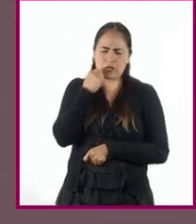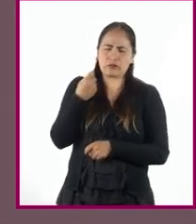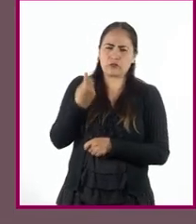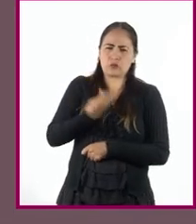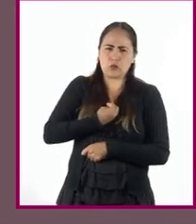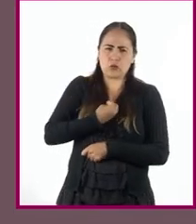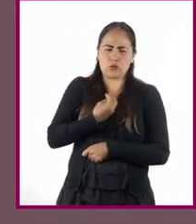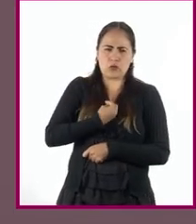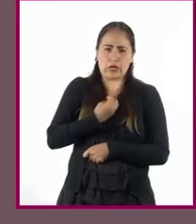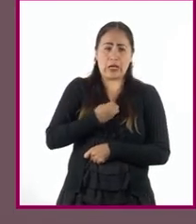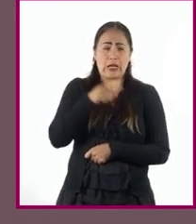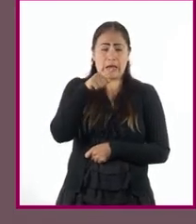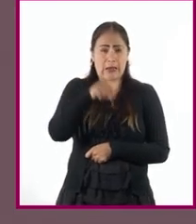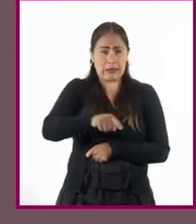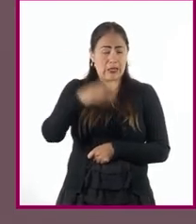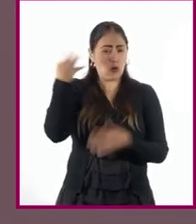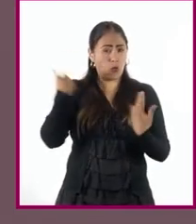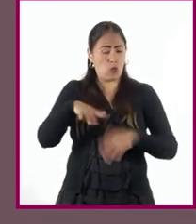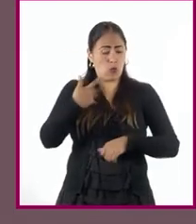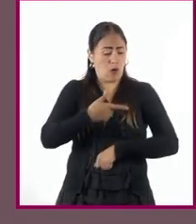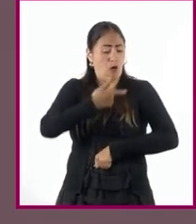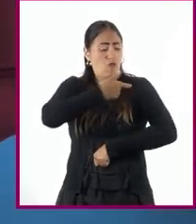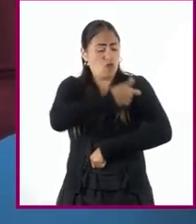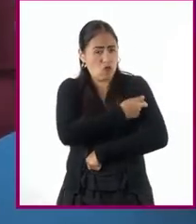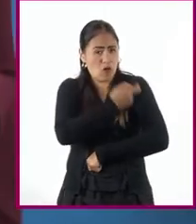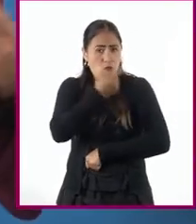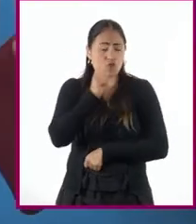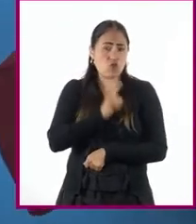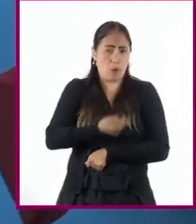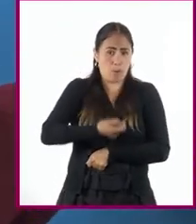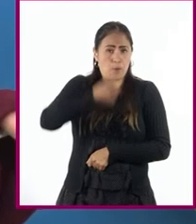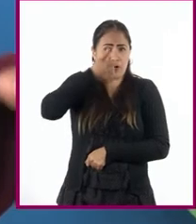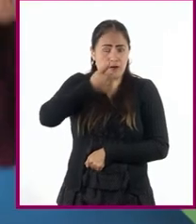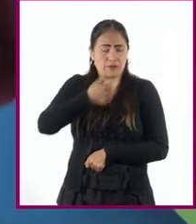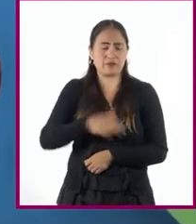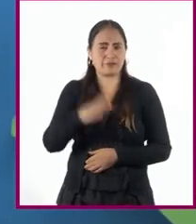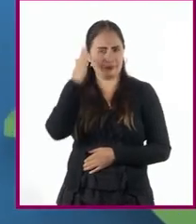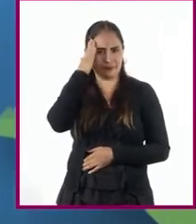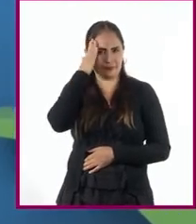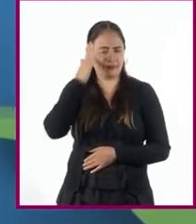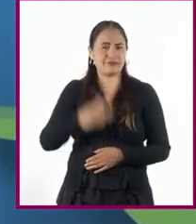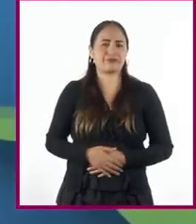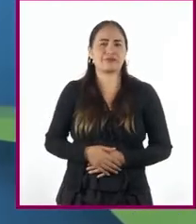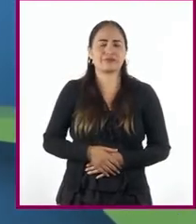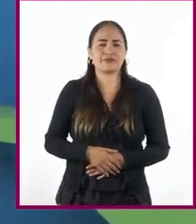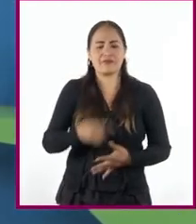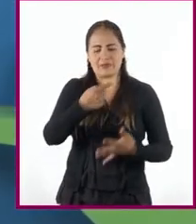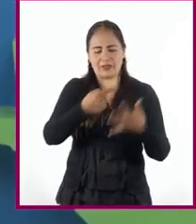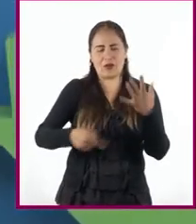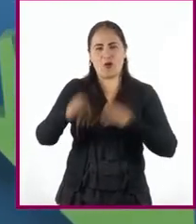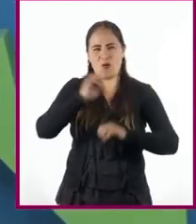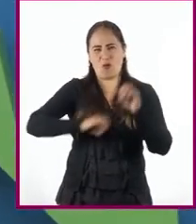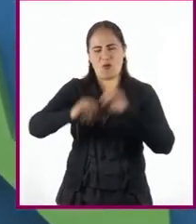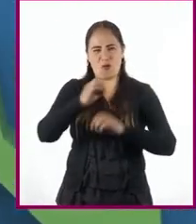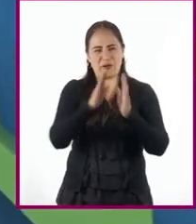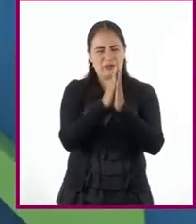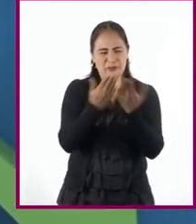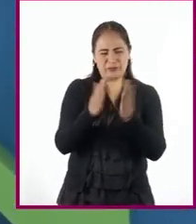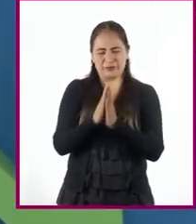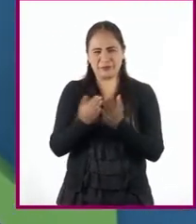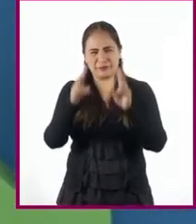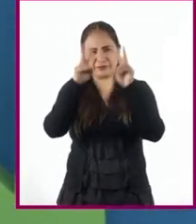considera precursora de las vacunas. Además de las obras mencionadas a lo largo de la sesión,